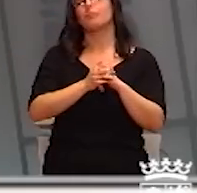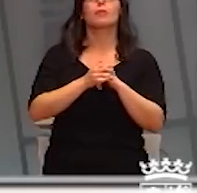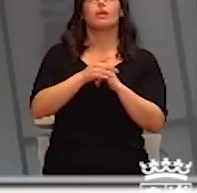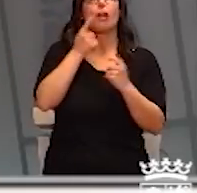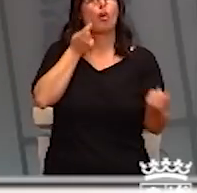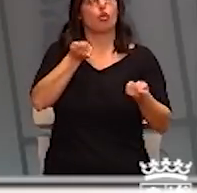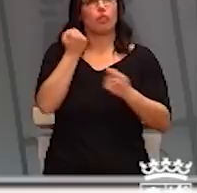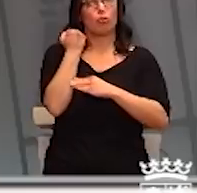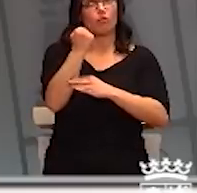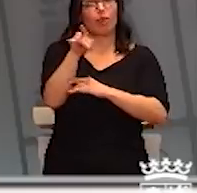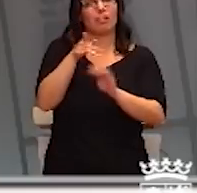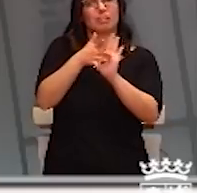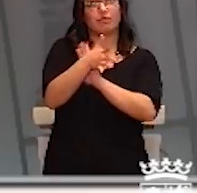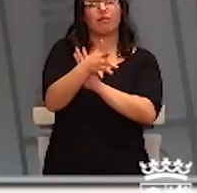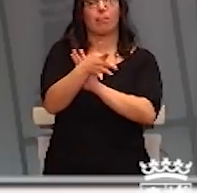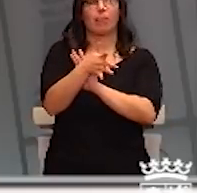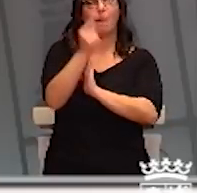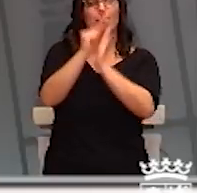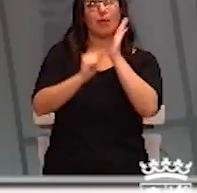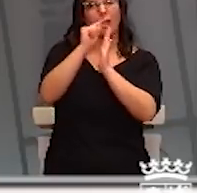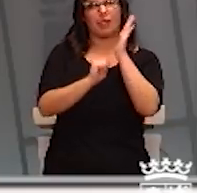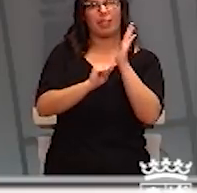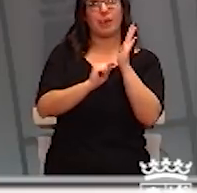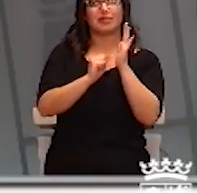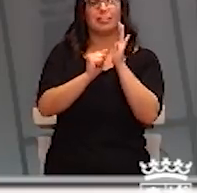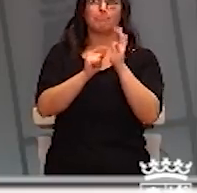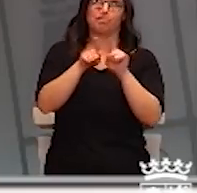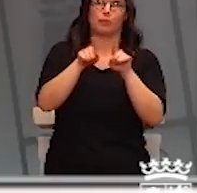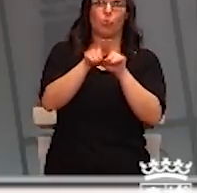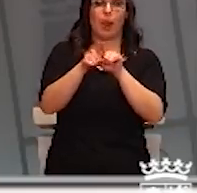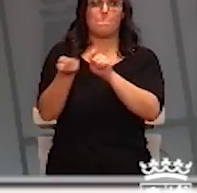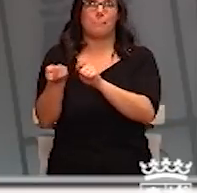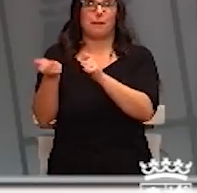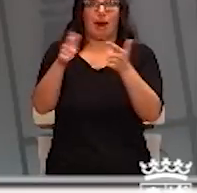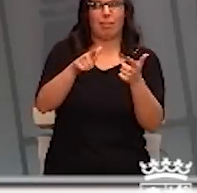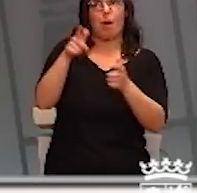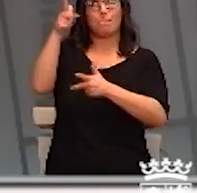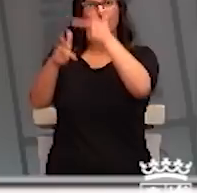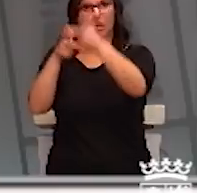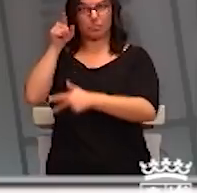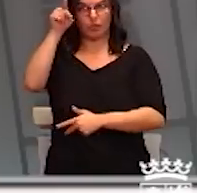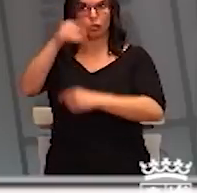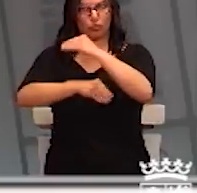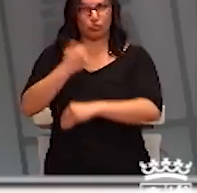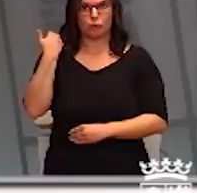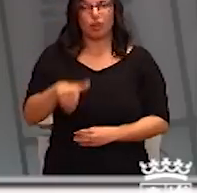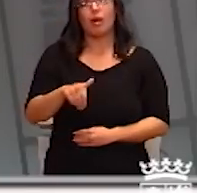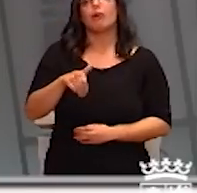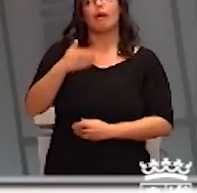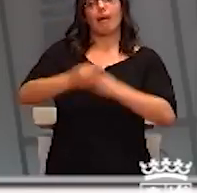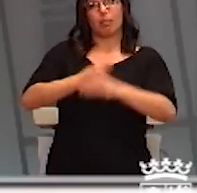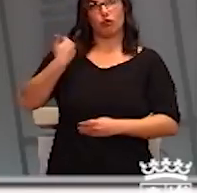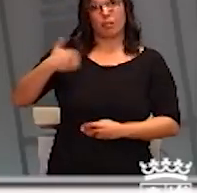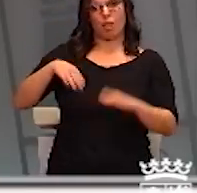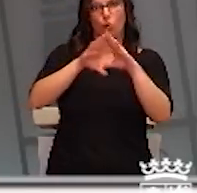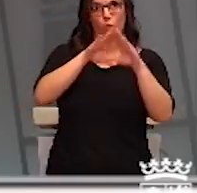reforzada, tenemos que tomar medidas que sean similares a las que se han tomado en el País Vasco, o las que se están tomando en